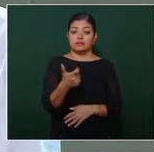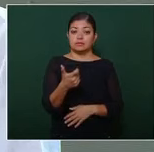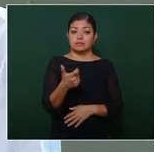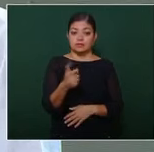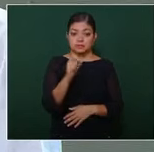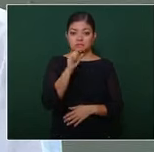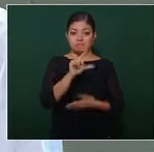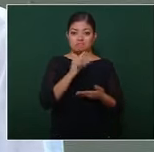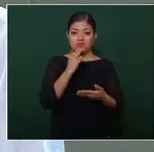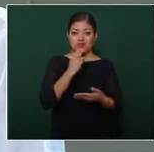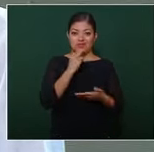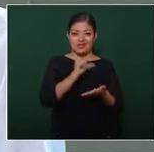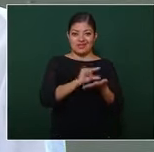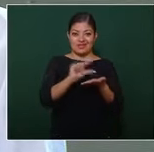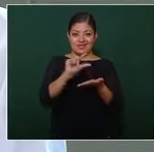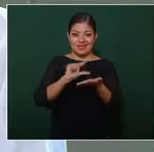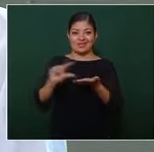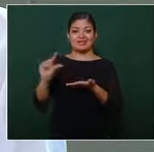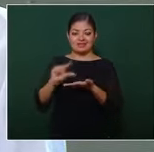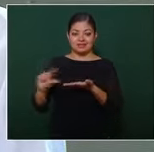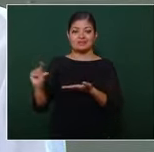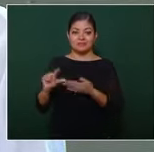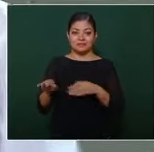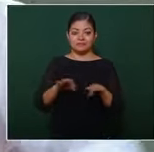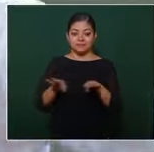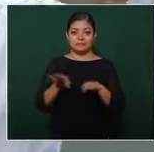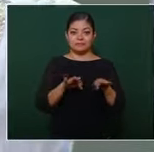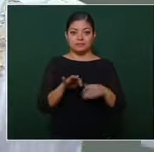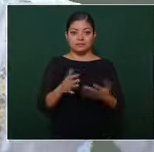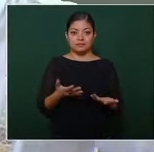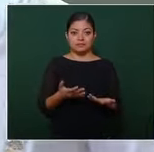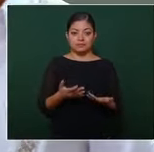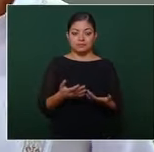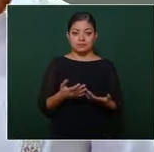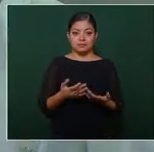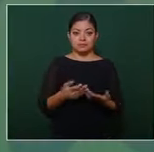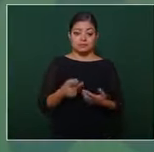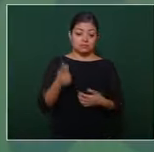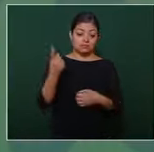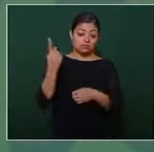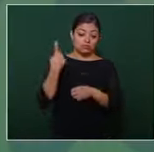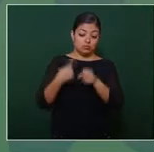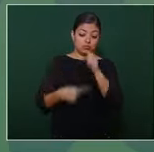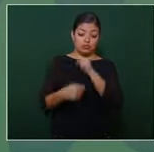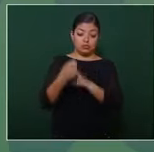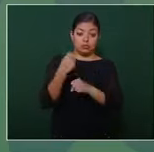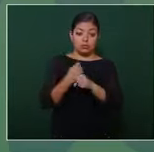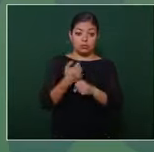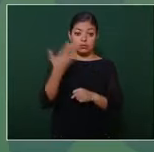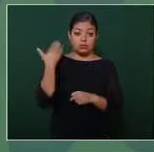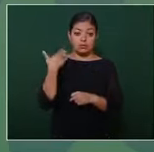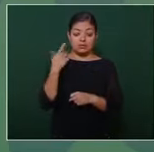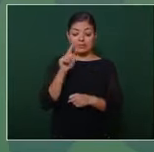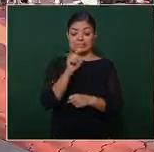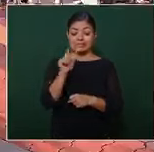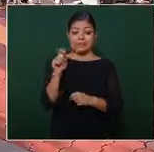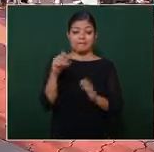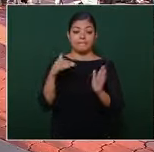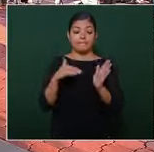a trabajadores un año anterior 100 mil